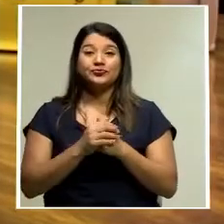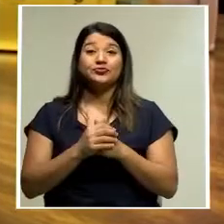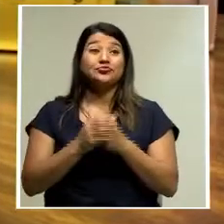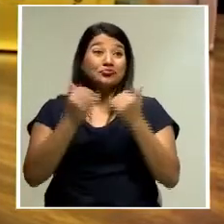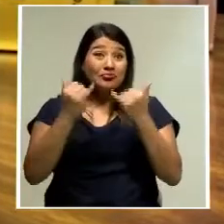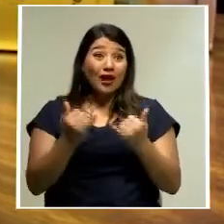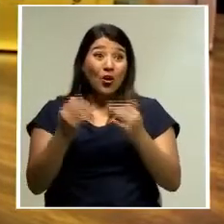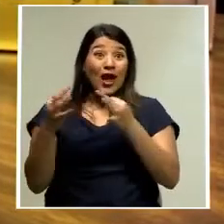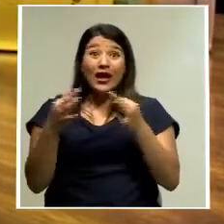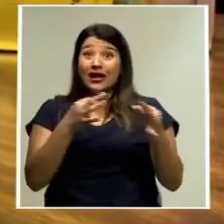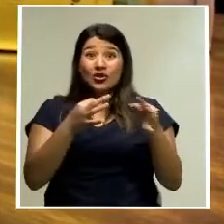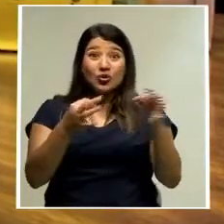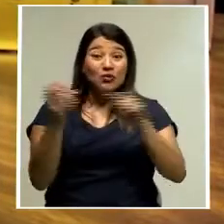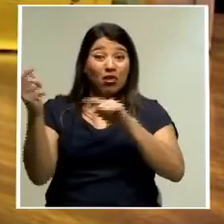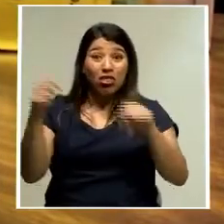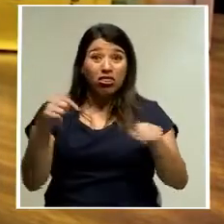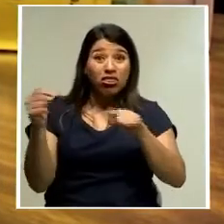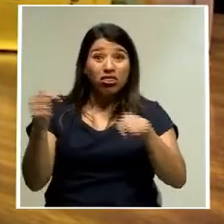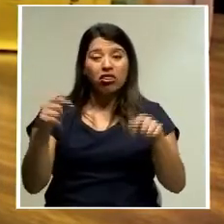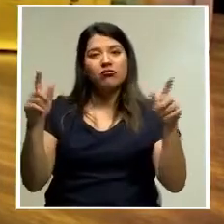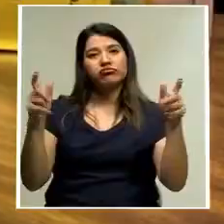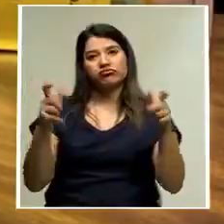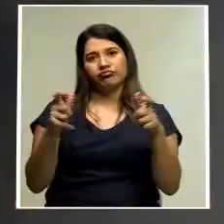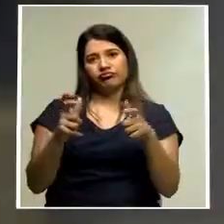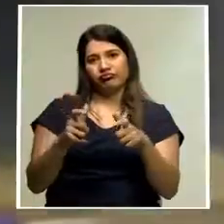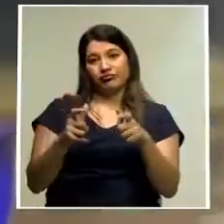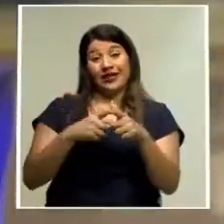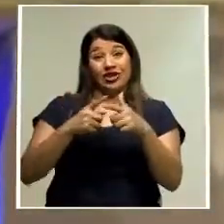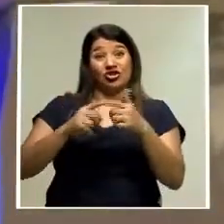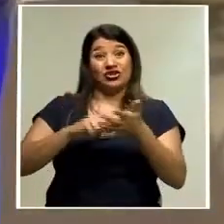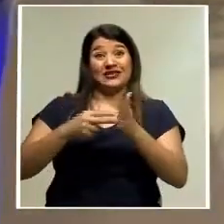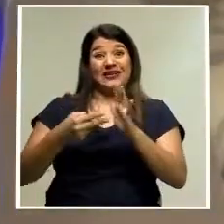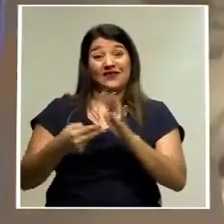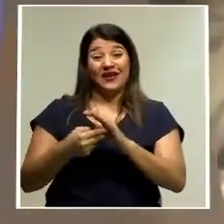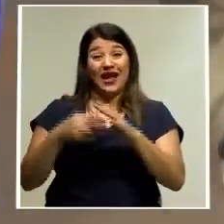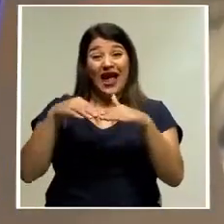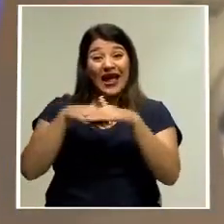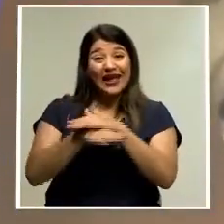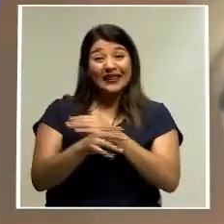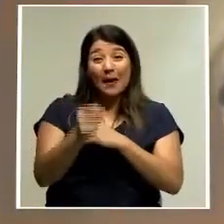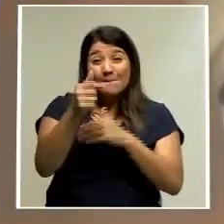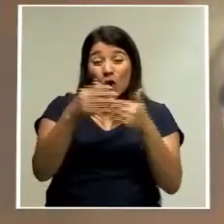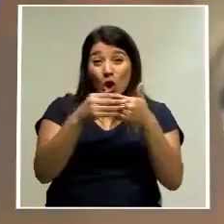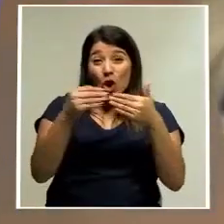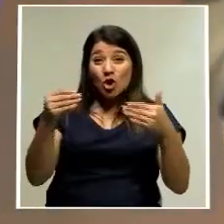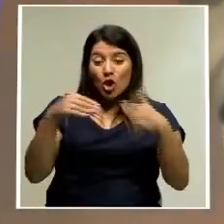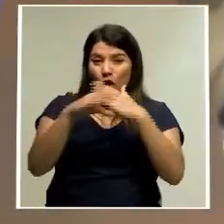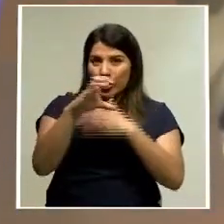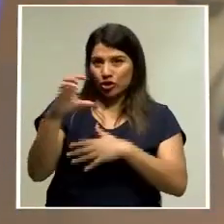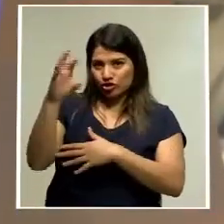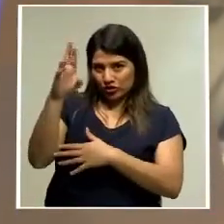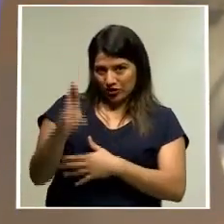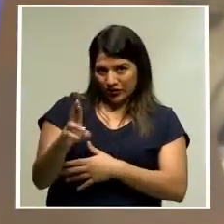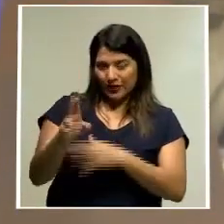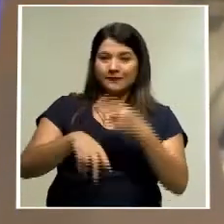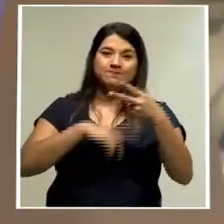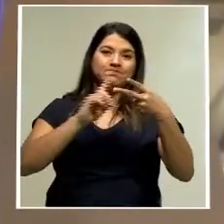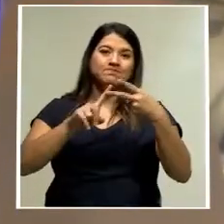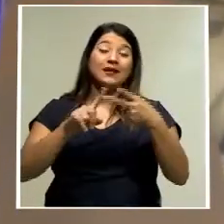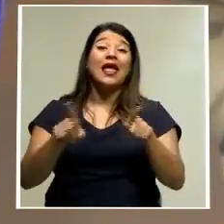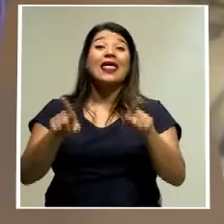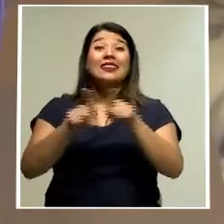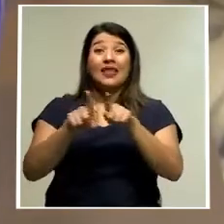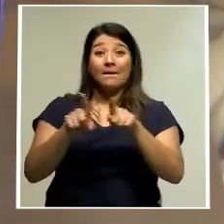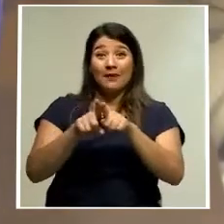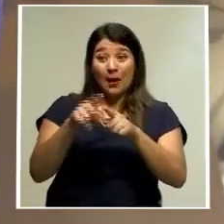reducción en la actividad turística y, por tanto, están entrando menos dólares al país. Adicionalmente, el sector exportador, principalmente la base